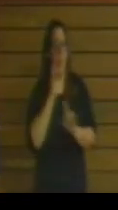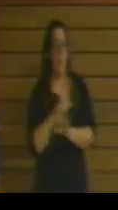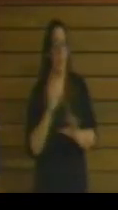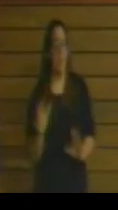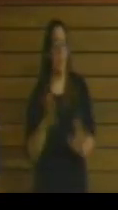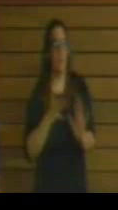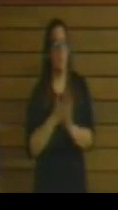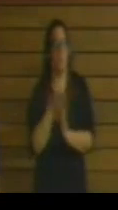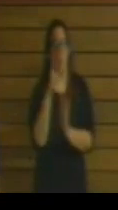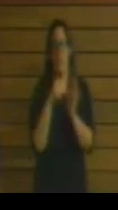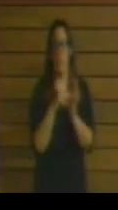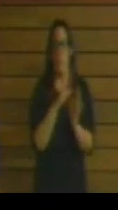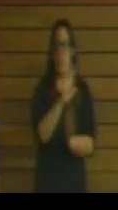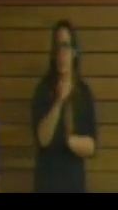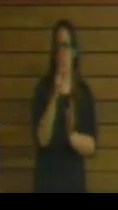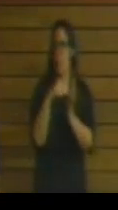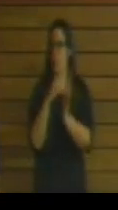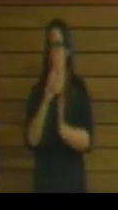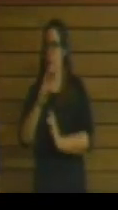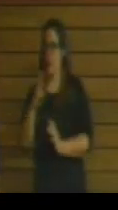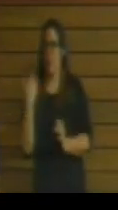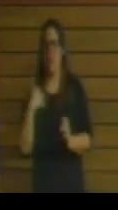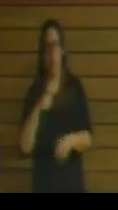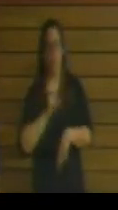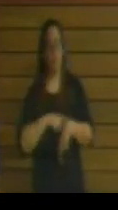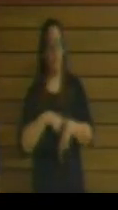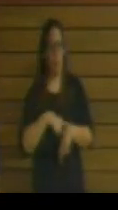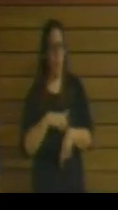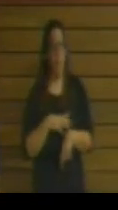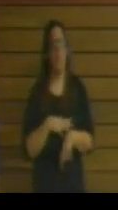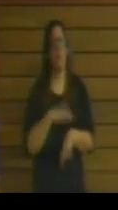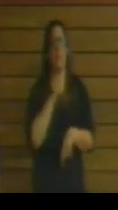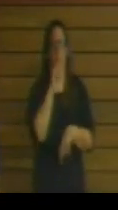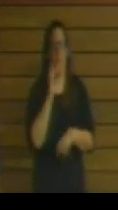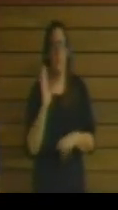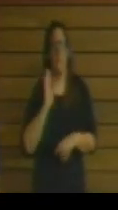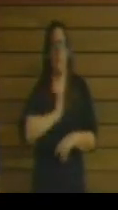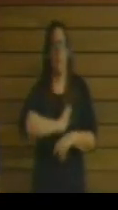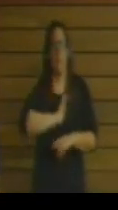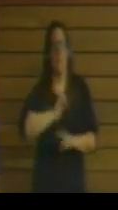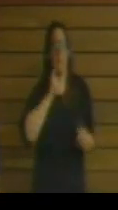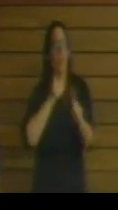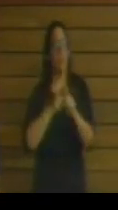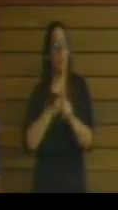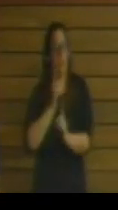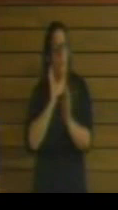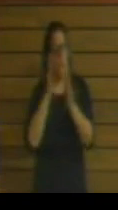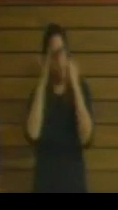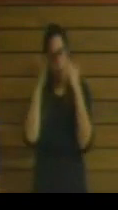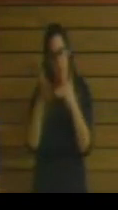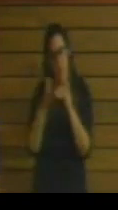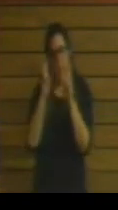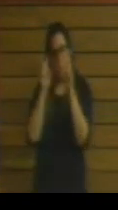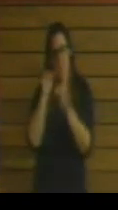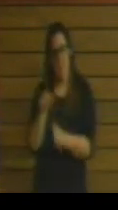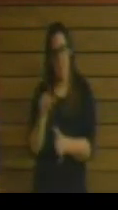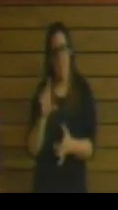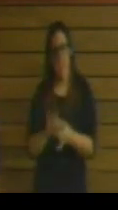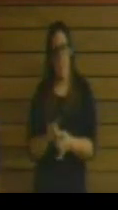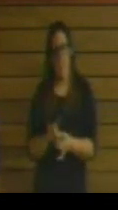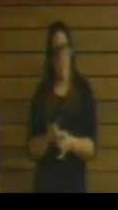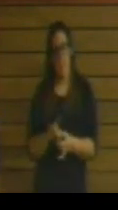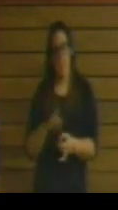el 2005 y en el 2013, han tenido tiempo suficiente para abordar la cuestión. Pero es que la financiación,